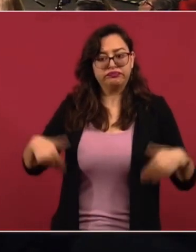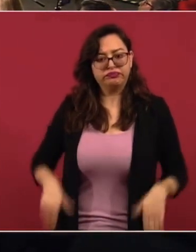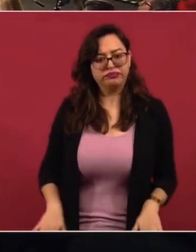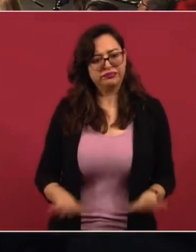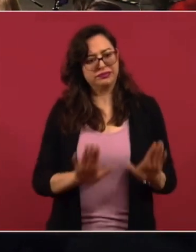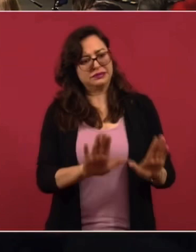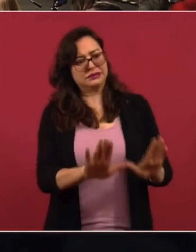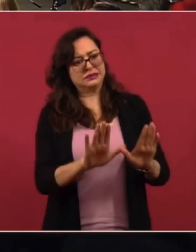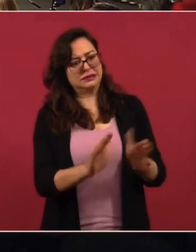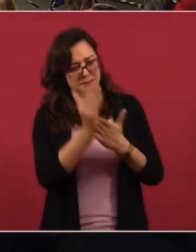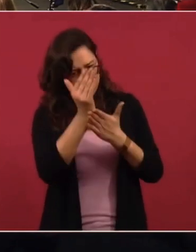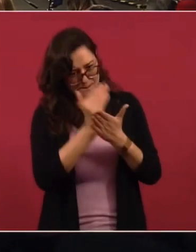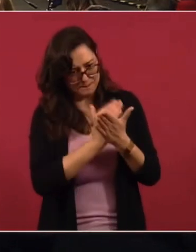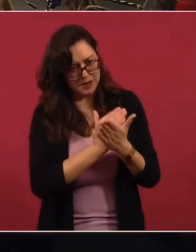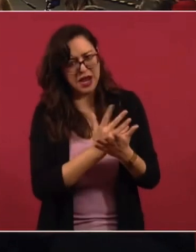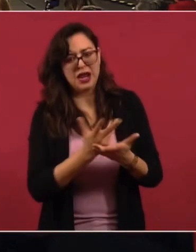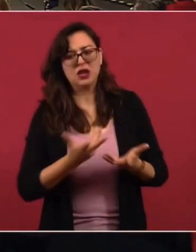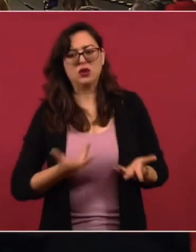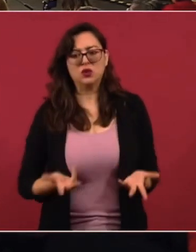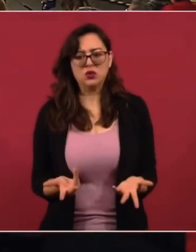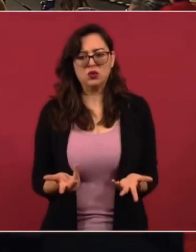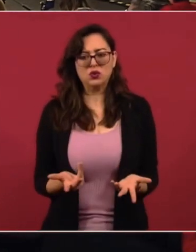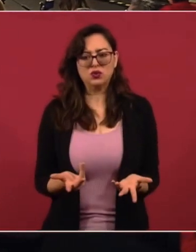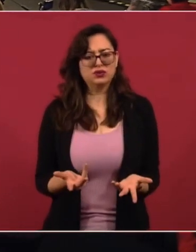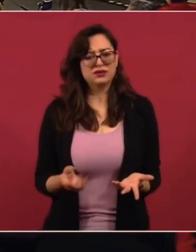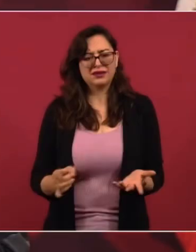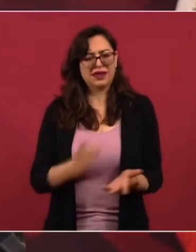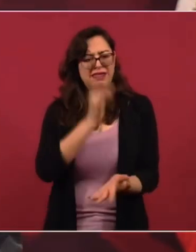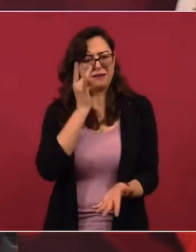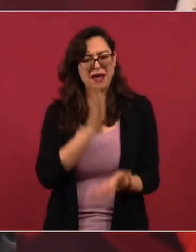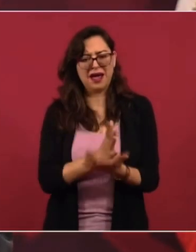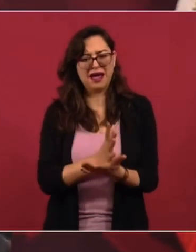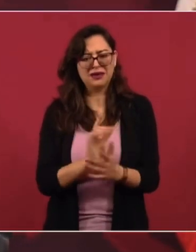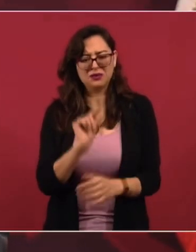funcionarios del INE, eso es todo. No,